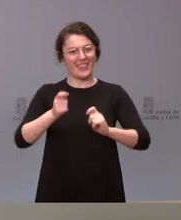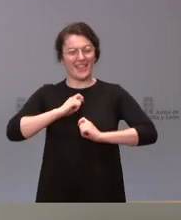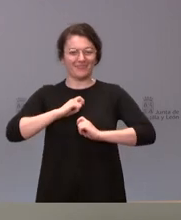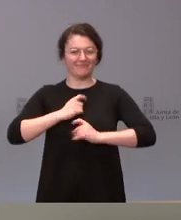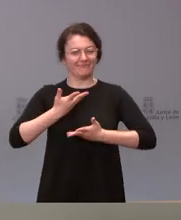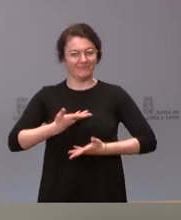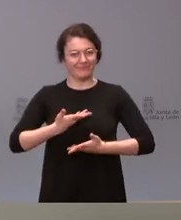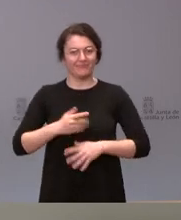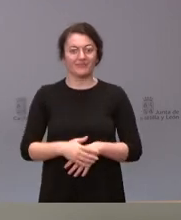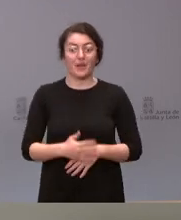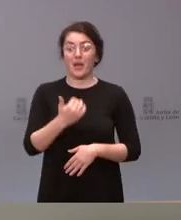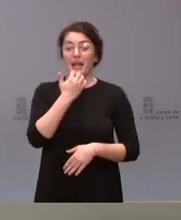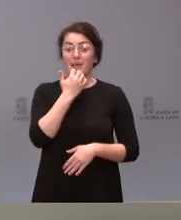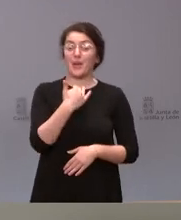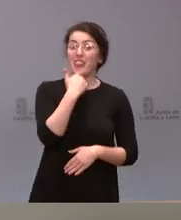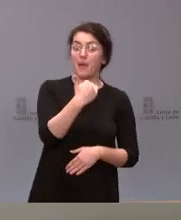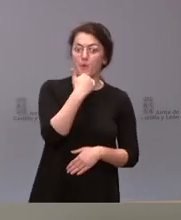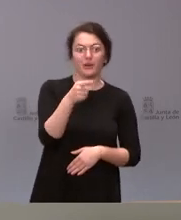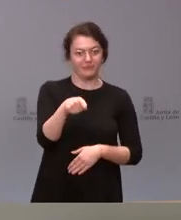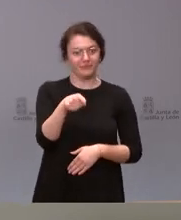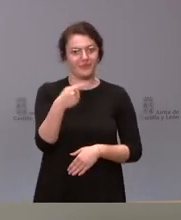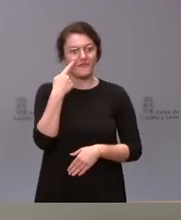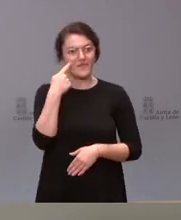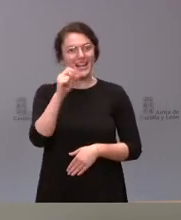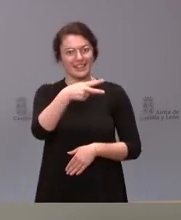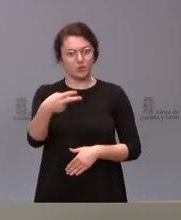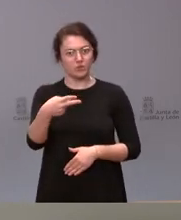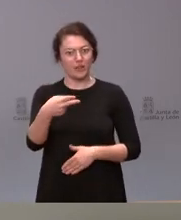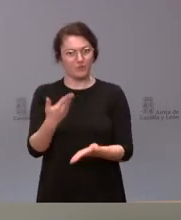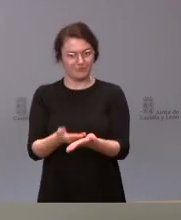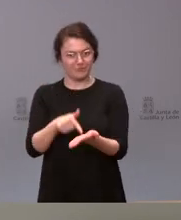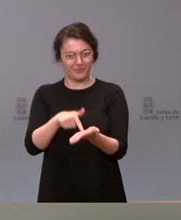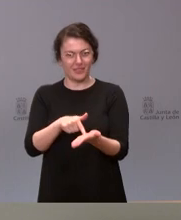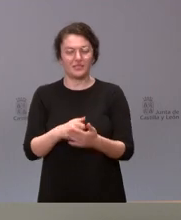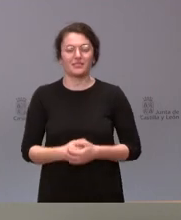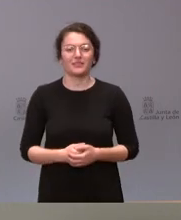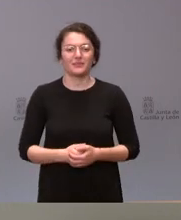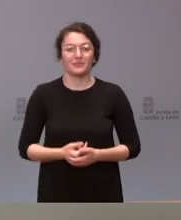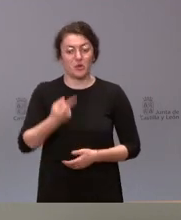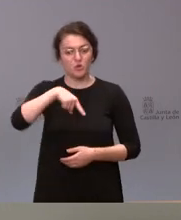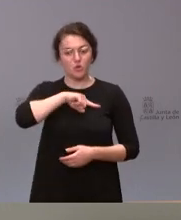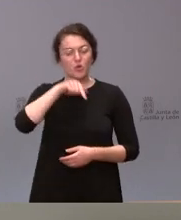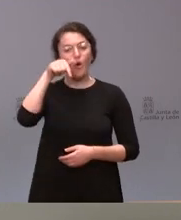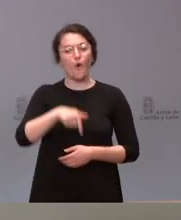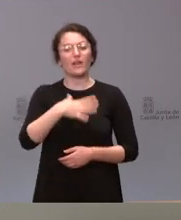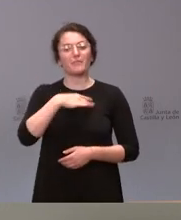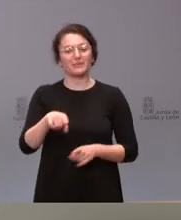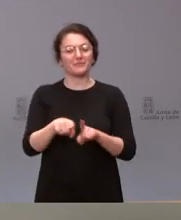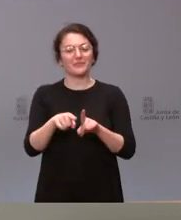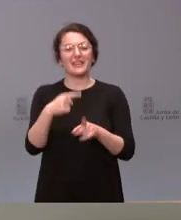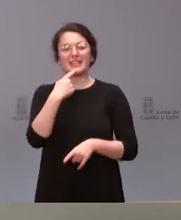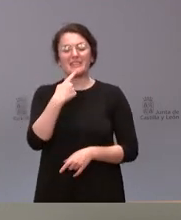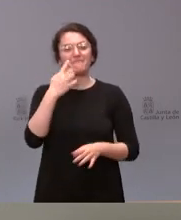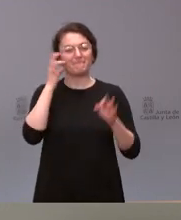aquí tienen ustedes los resultados y los hechos y por tanto de ese punto de vista el que nosotros hoy podamos afirmar claramente que es bueno